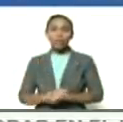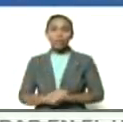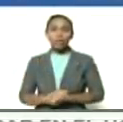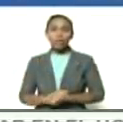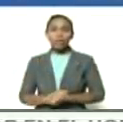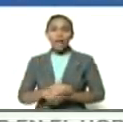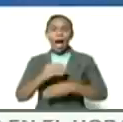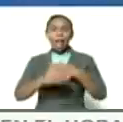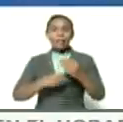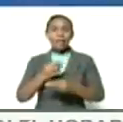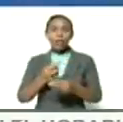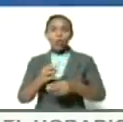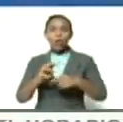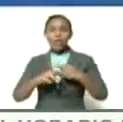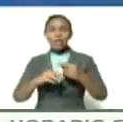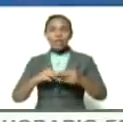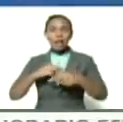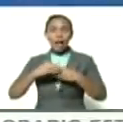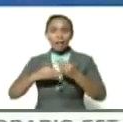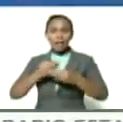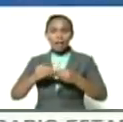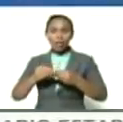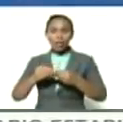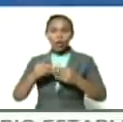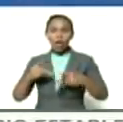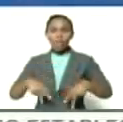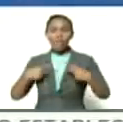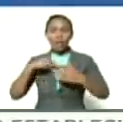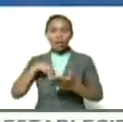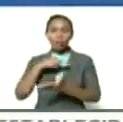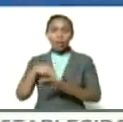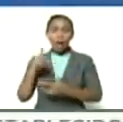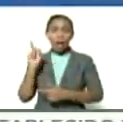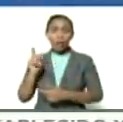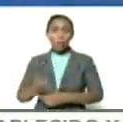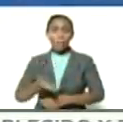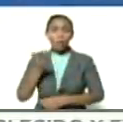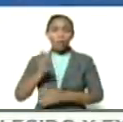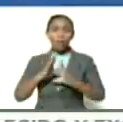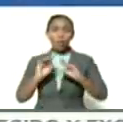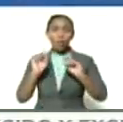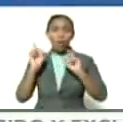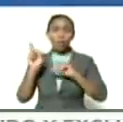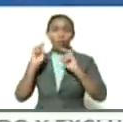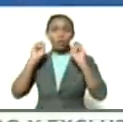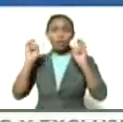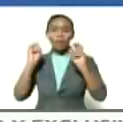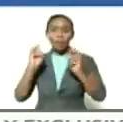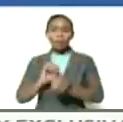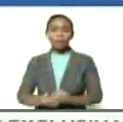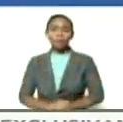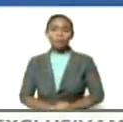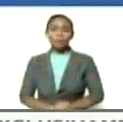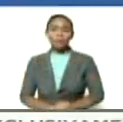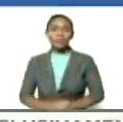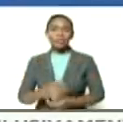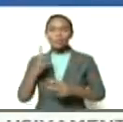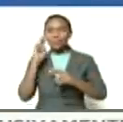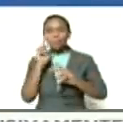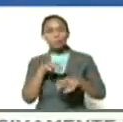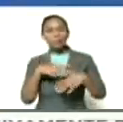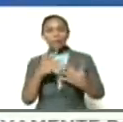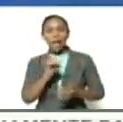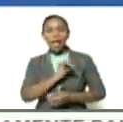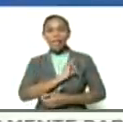haciendo y rehaciendo la vida nacional es muy importante en todos estos elementos lo que tiene que ver con la